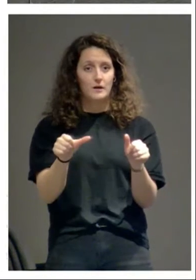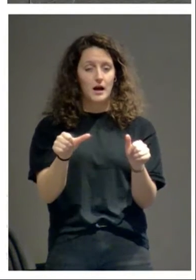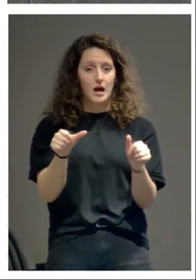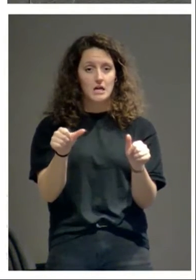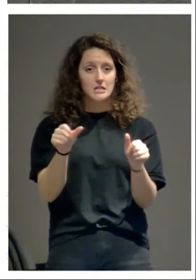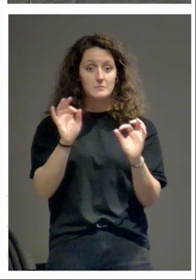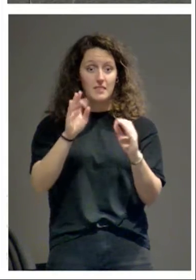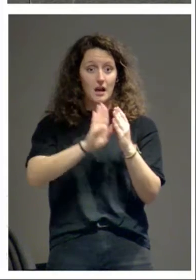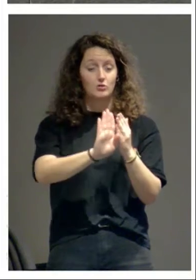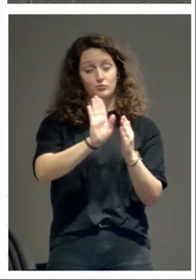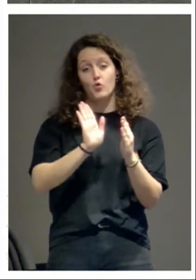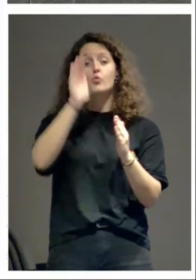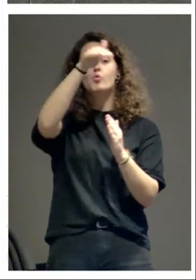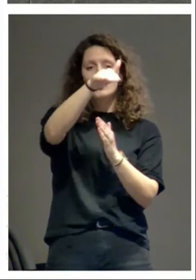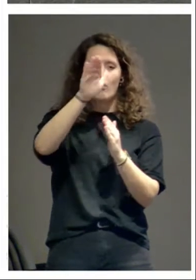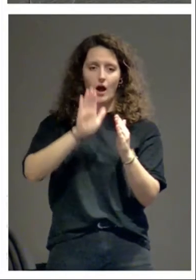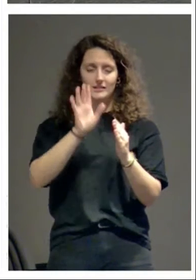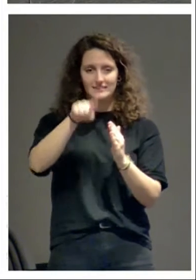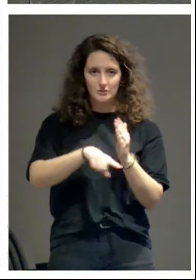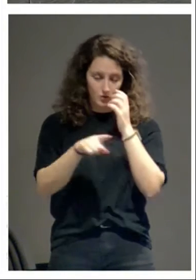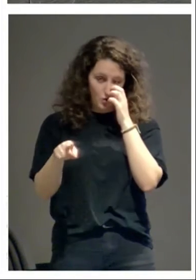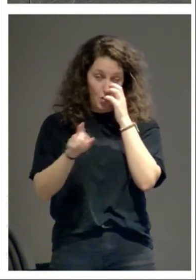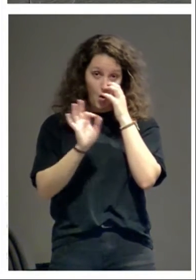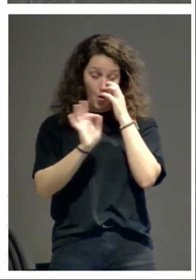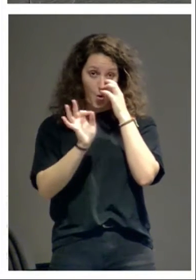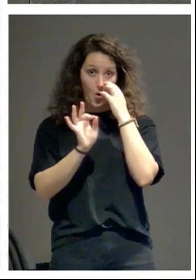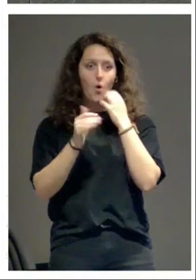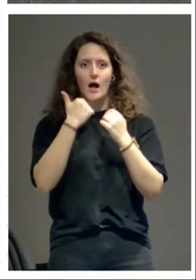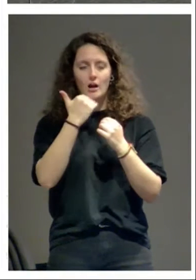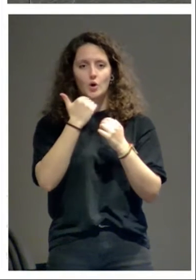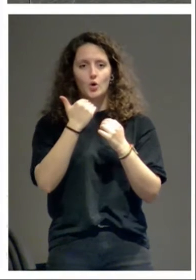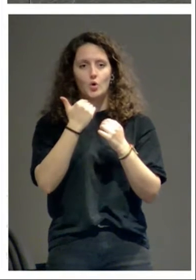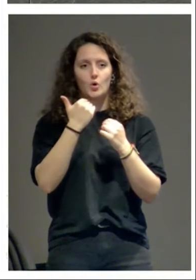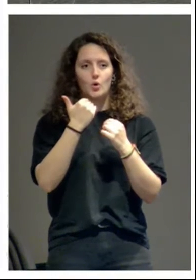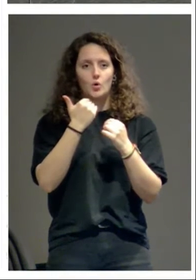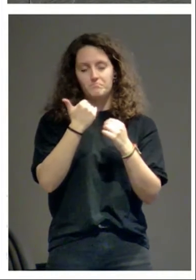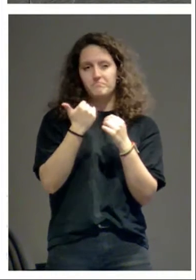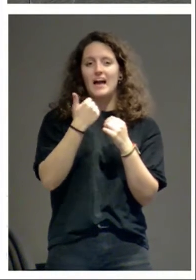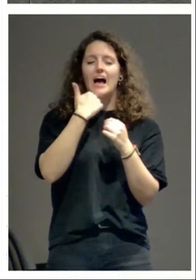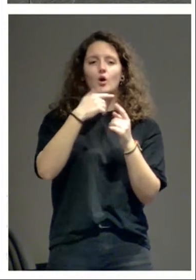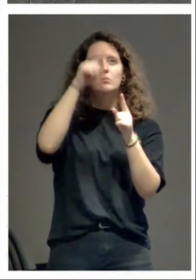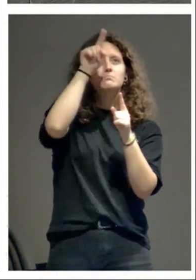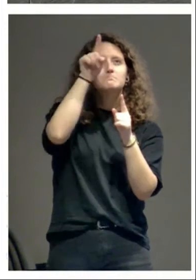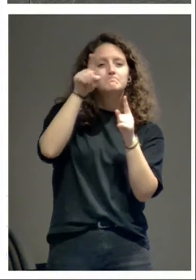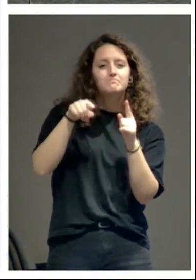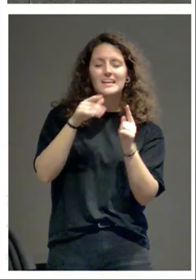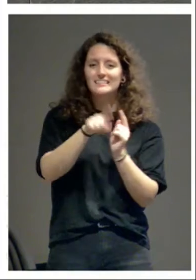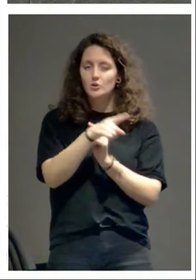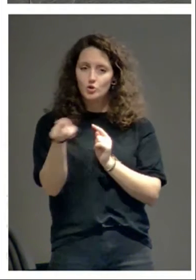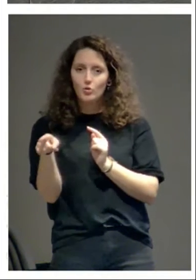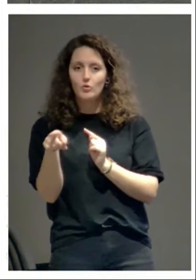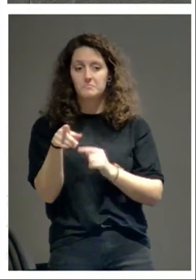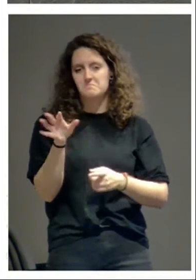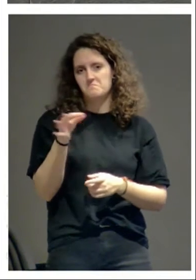con curva, claro, o si tiene un entrante hacia arriba, si está dentado, pues se pueden ver cosas